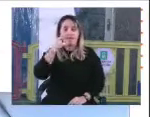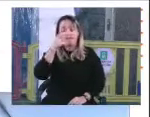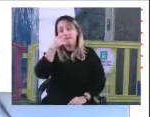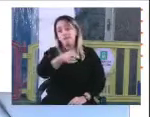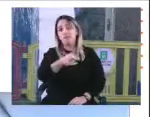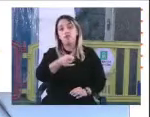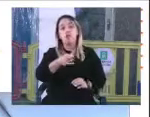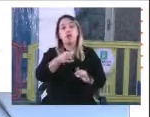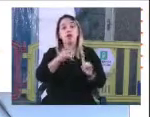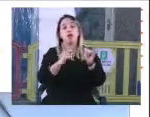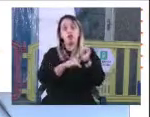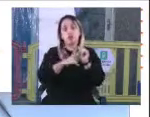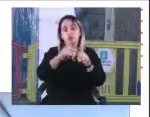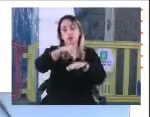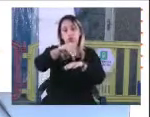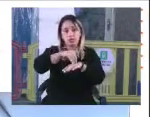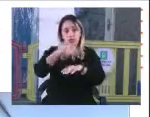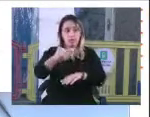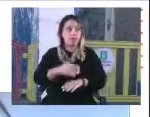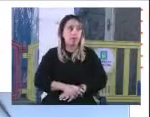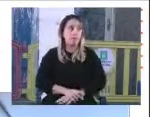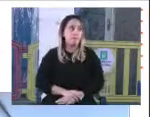del municipio B en la plataforma YouTube.